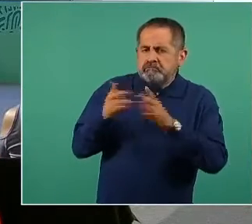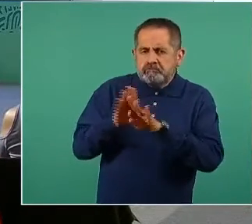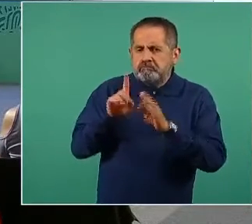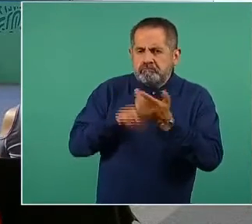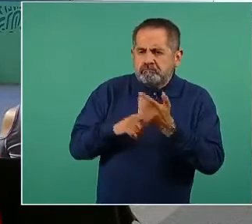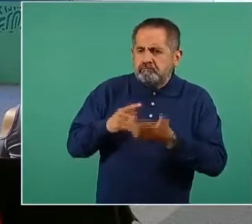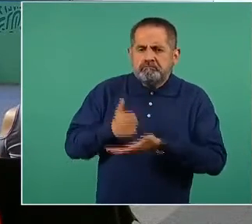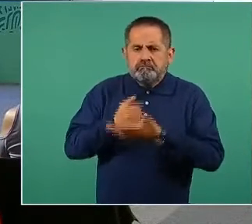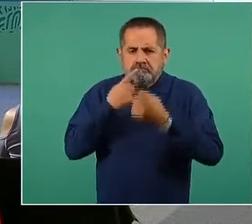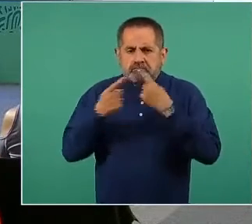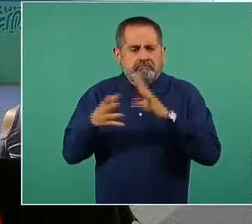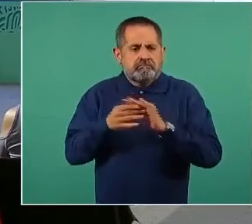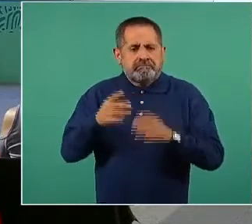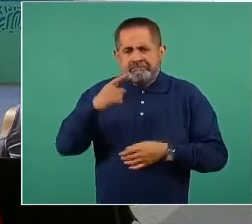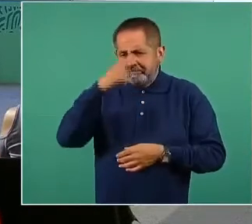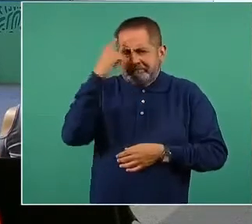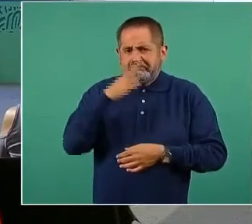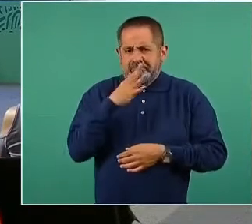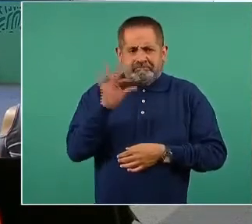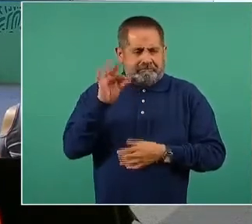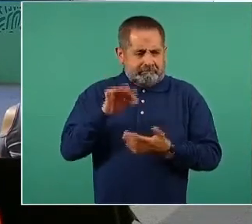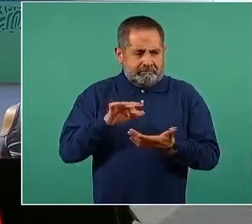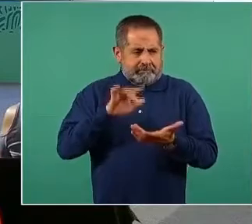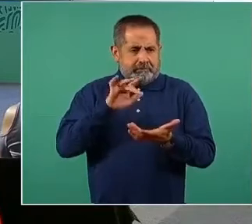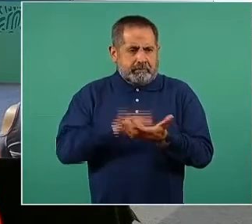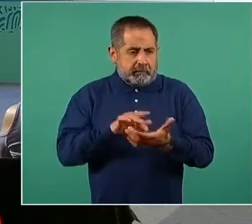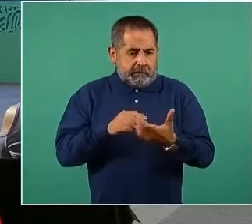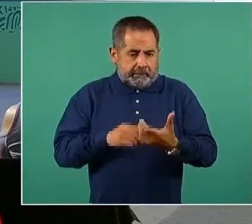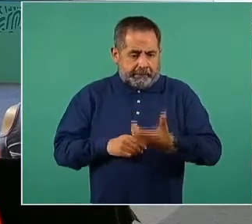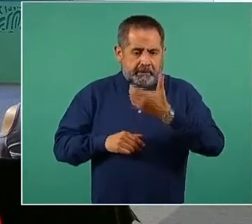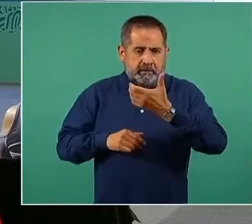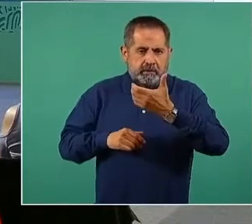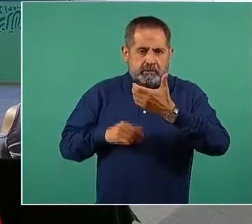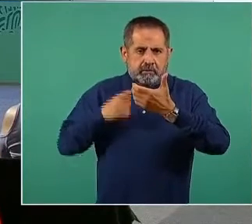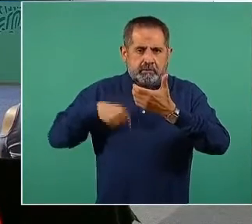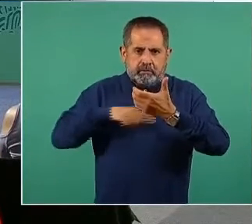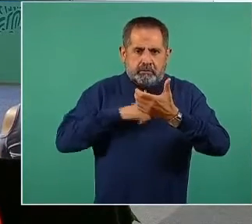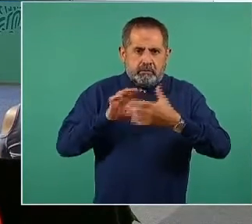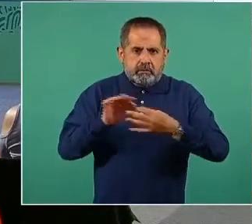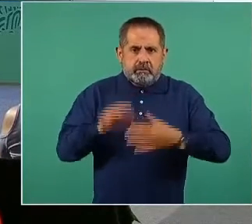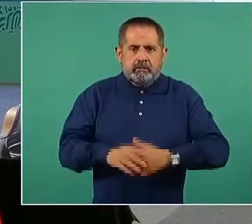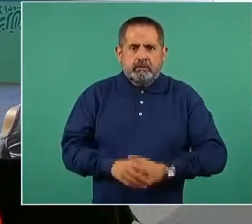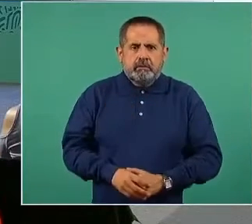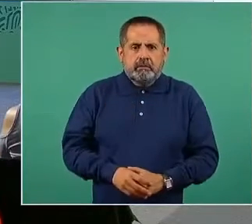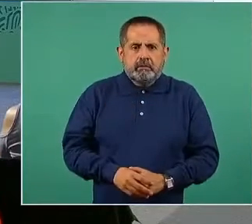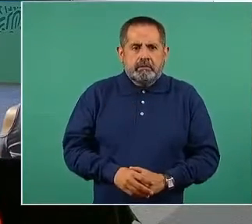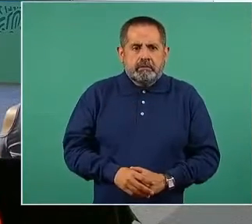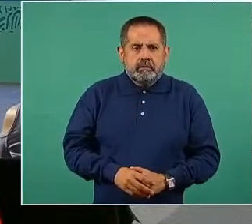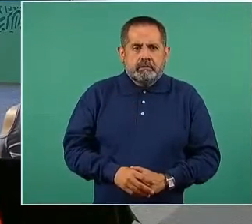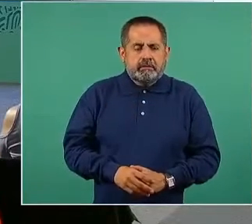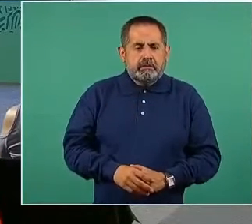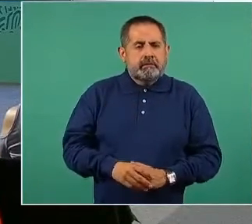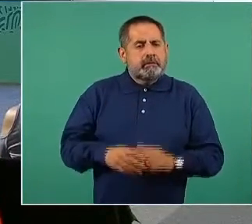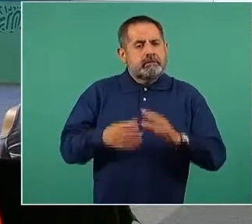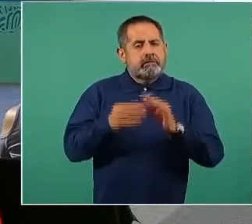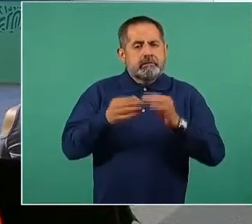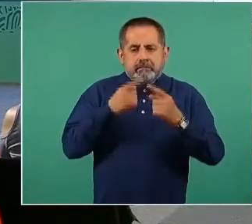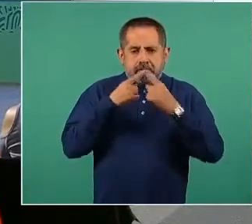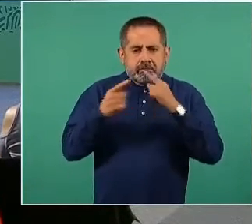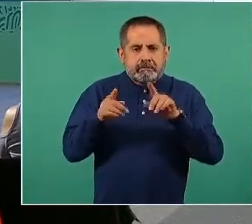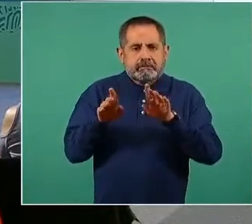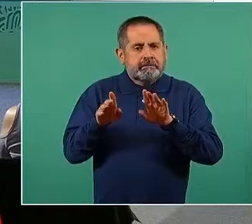con una simple llamada a través de WhatsApp, por ejemplo. Información sencilla con